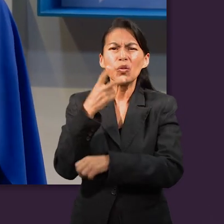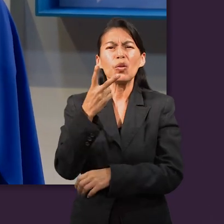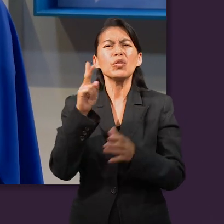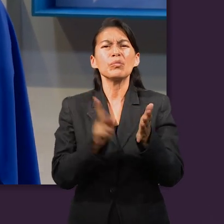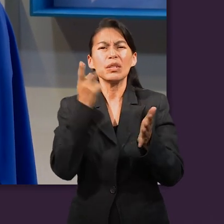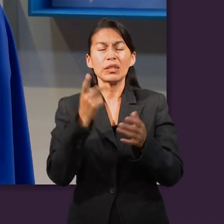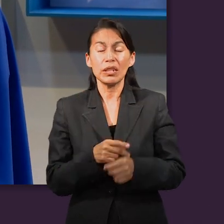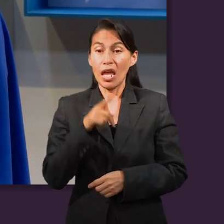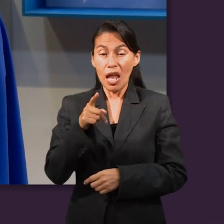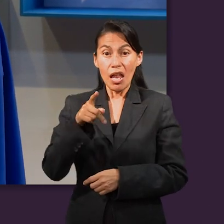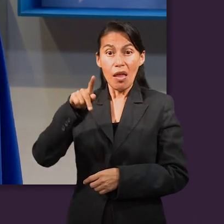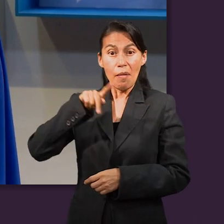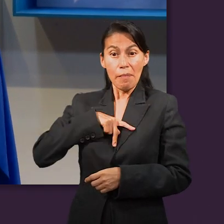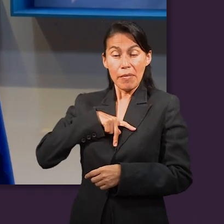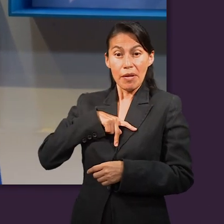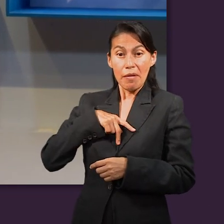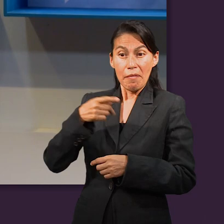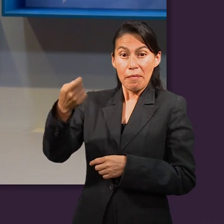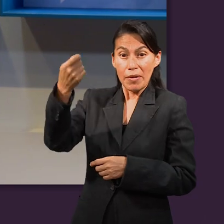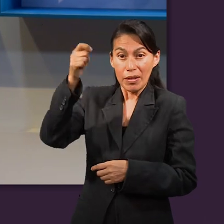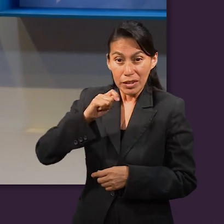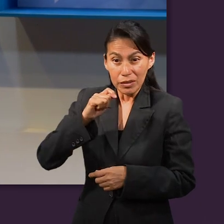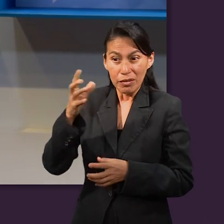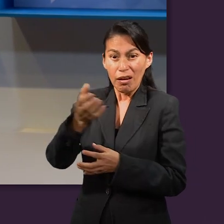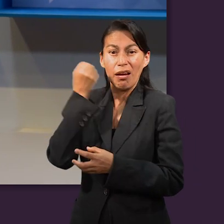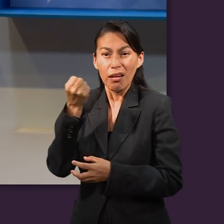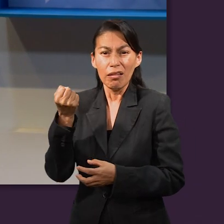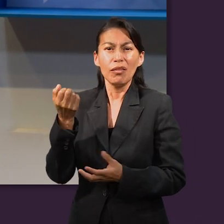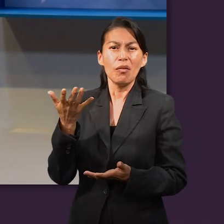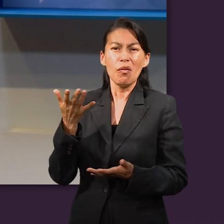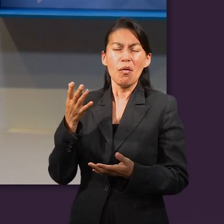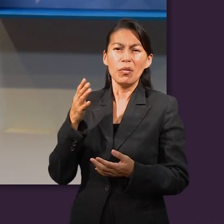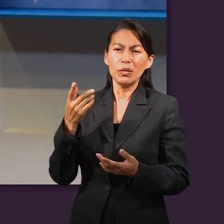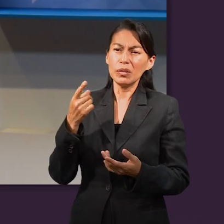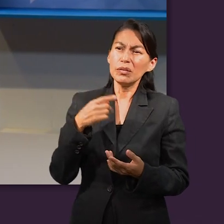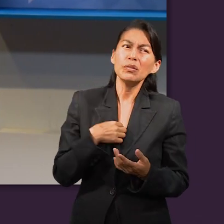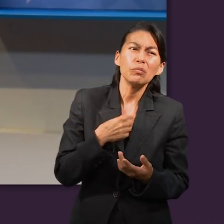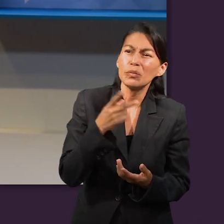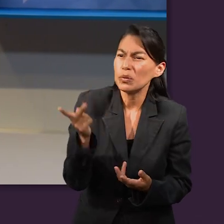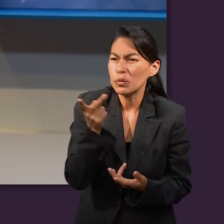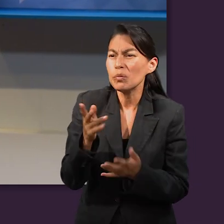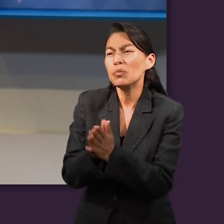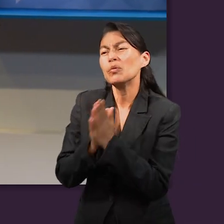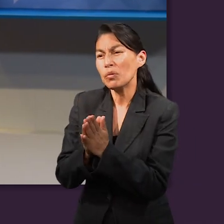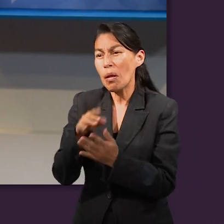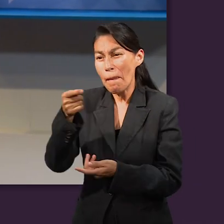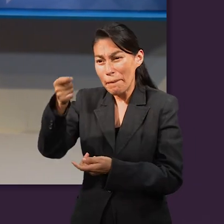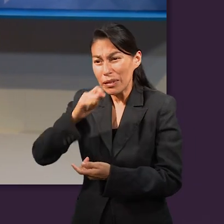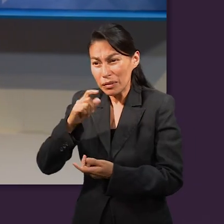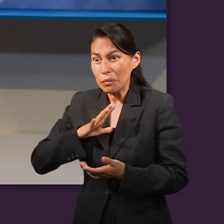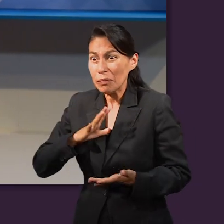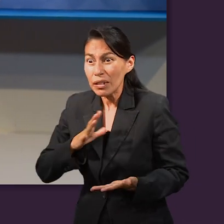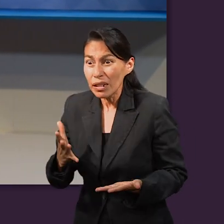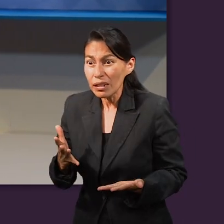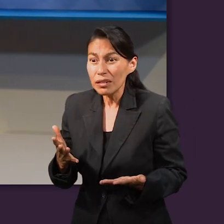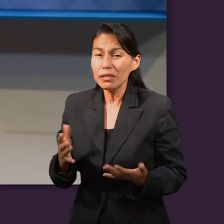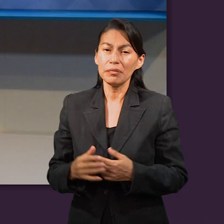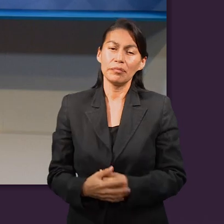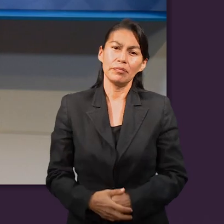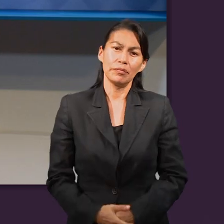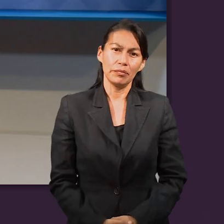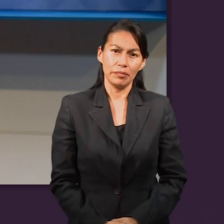apoderó de mi primogenitura, y he aquí, ahora ha tomado mi bendición, y dijo, ¿no has guardado